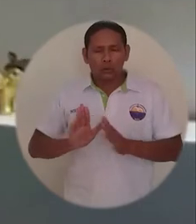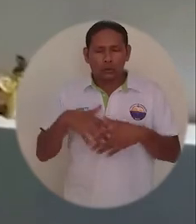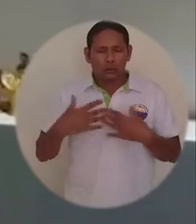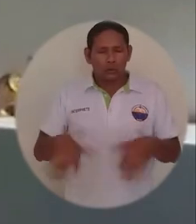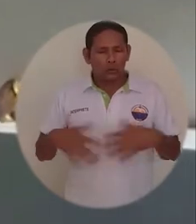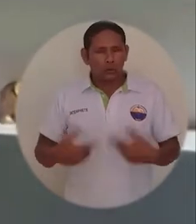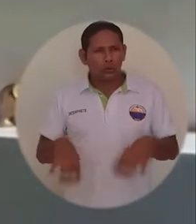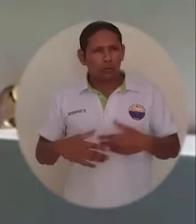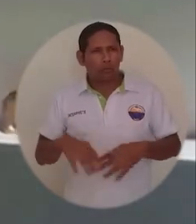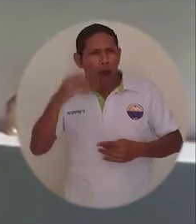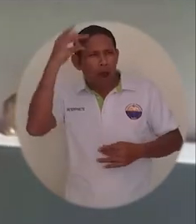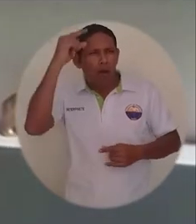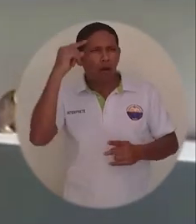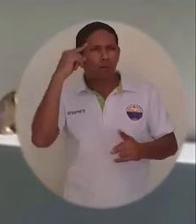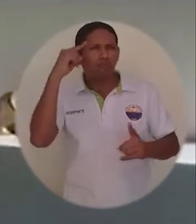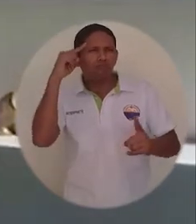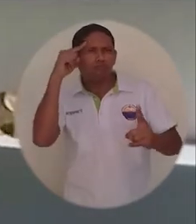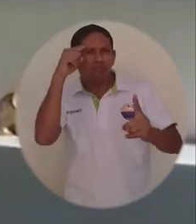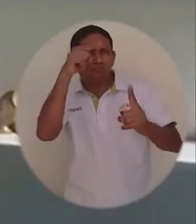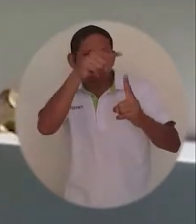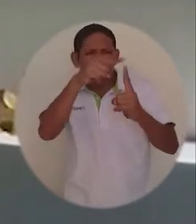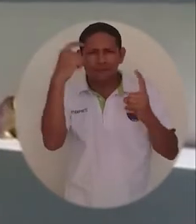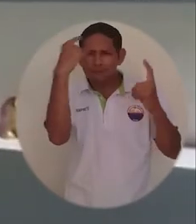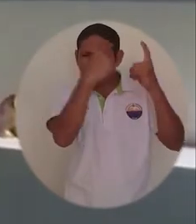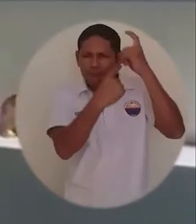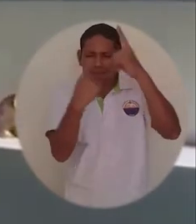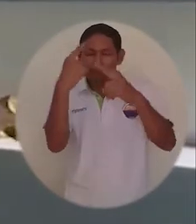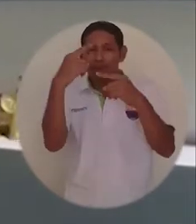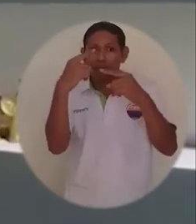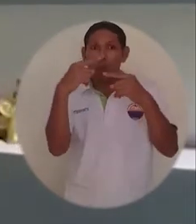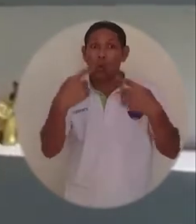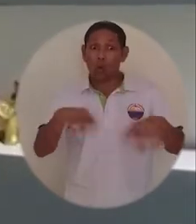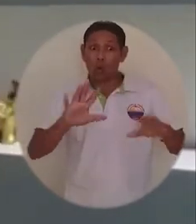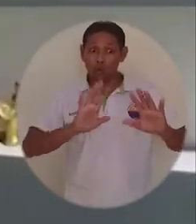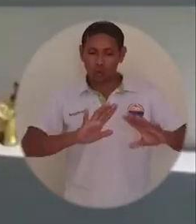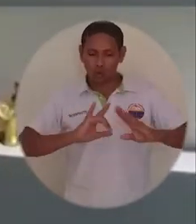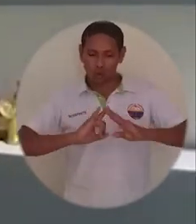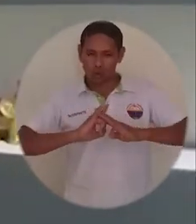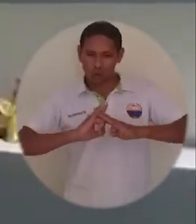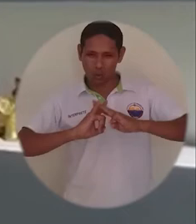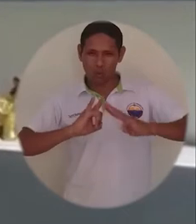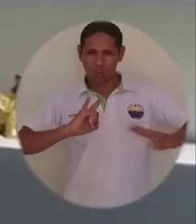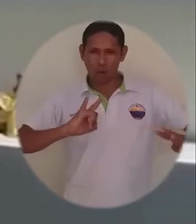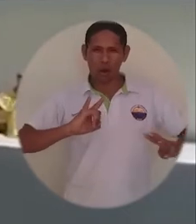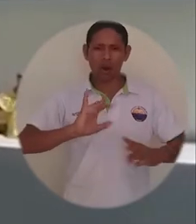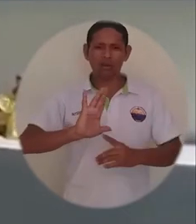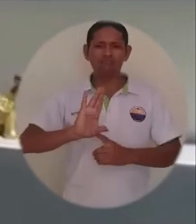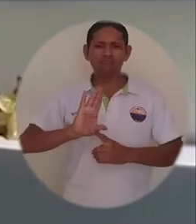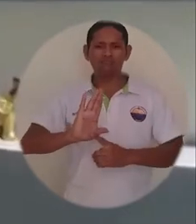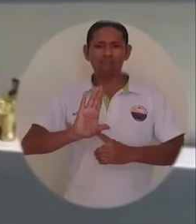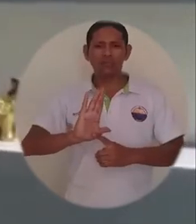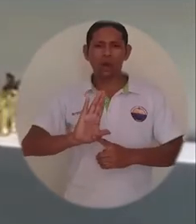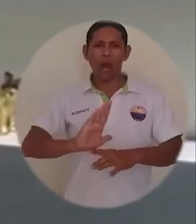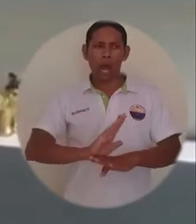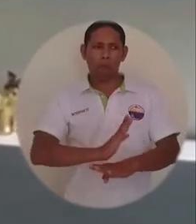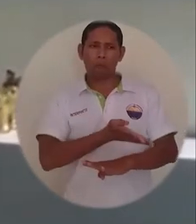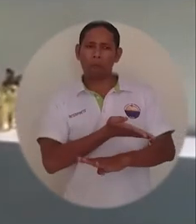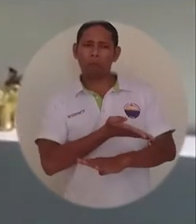así que con todos esos valores, con todas esas proyecciones, es donde la universidad como tal